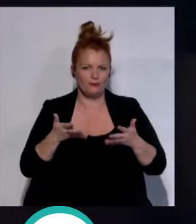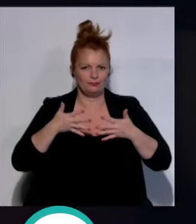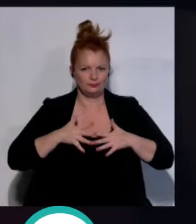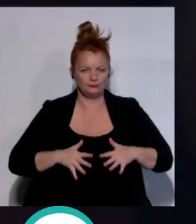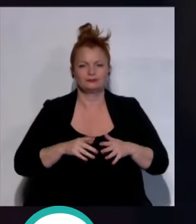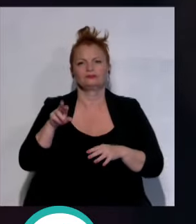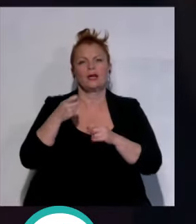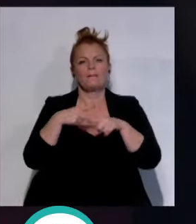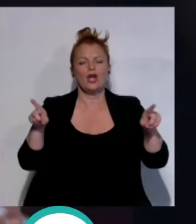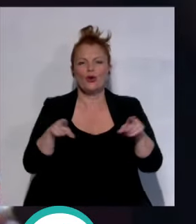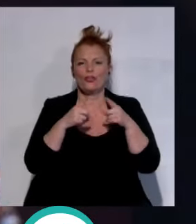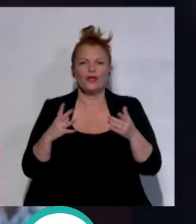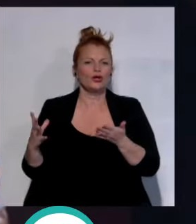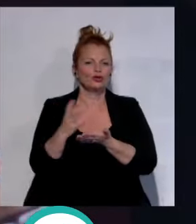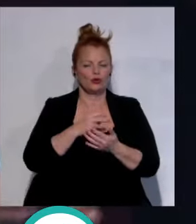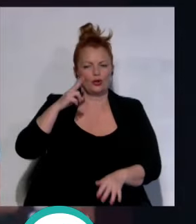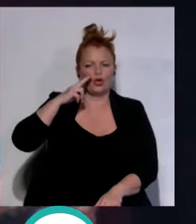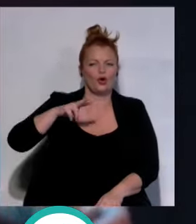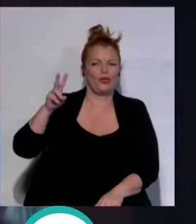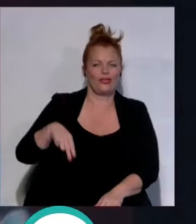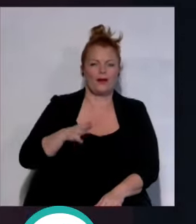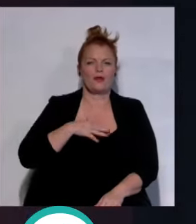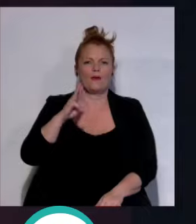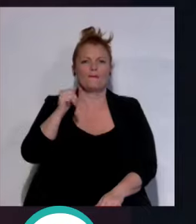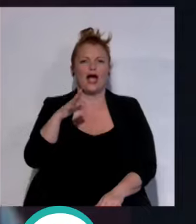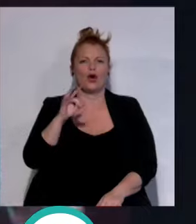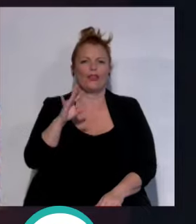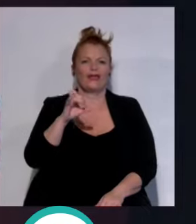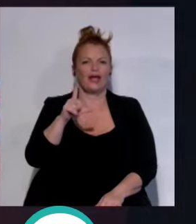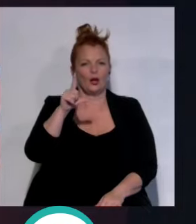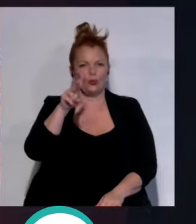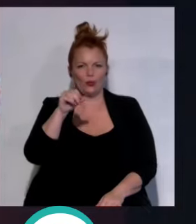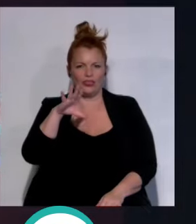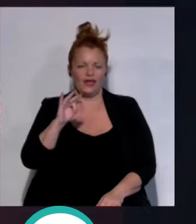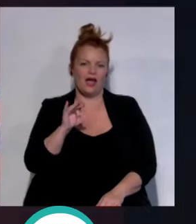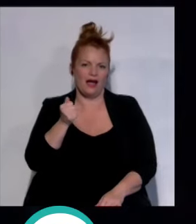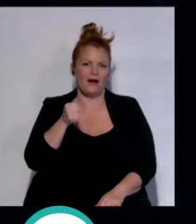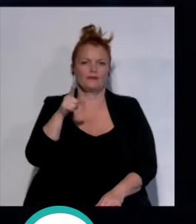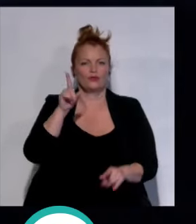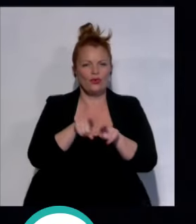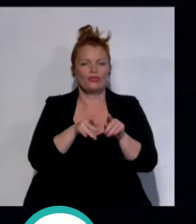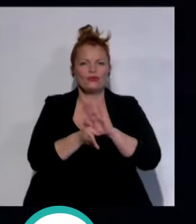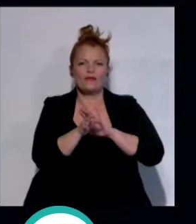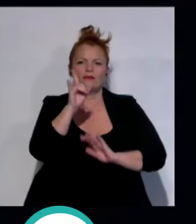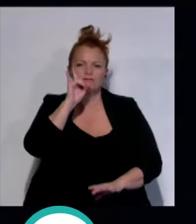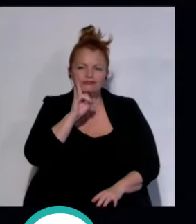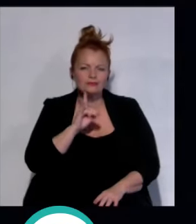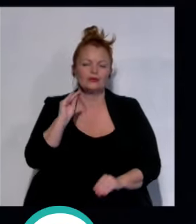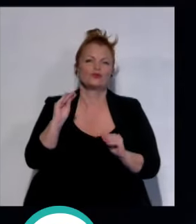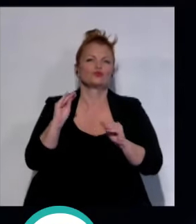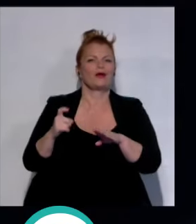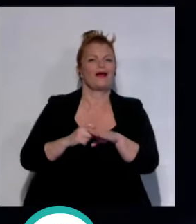acentos y melodías que todo el mundo reconocía en Paco de Lucía y que se sigue admirando a día de hoy, reconociendo el carácter